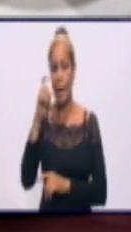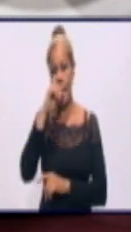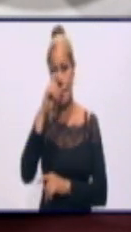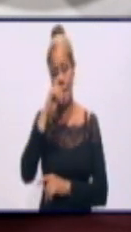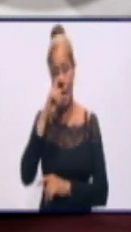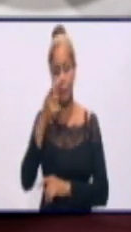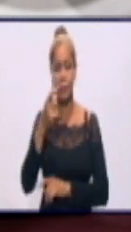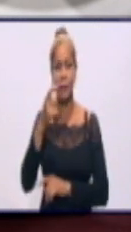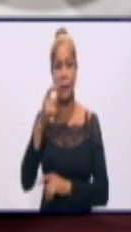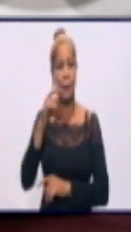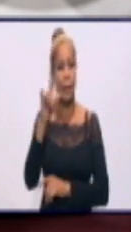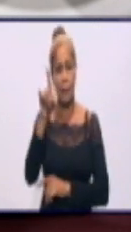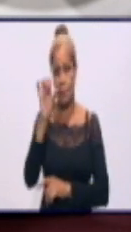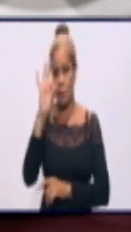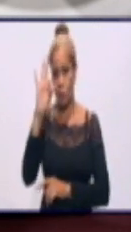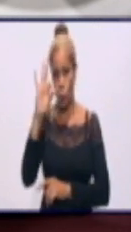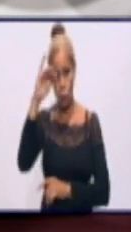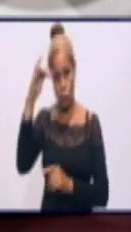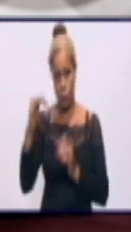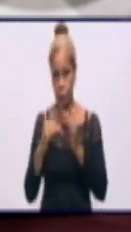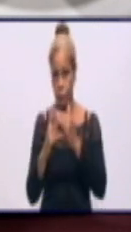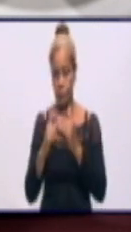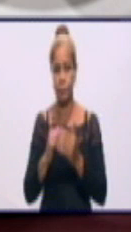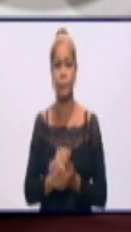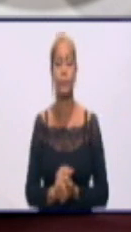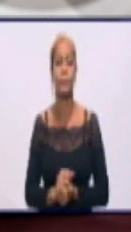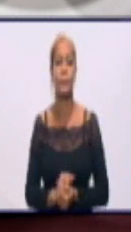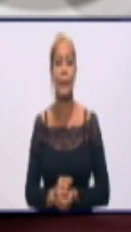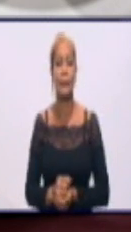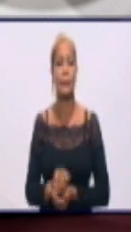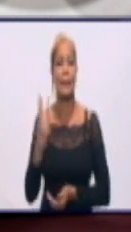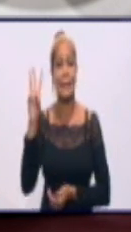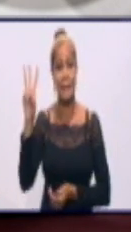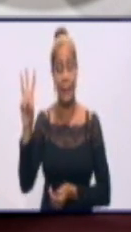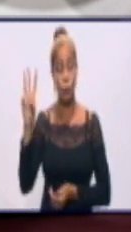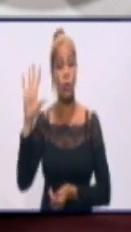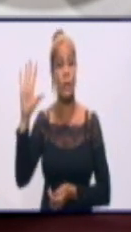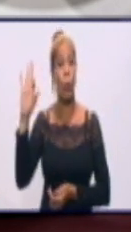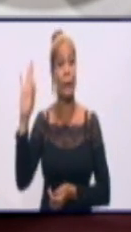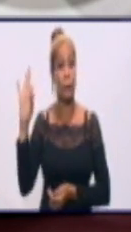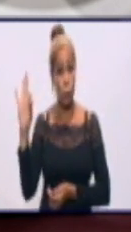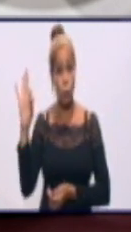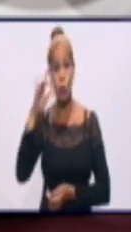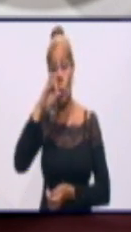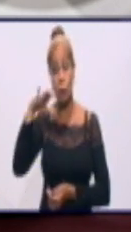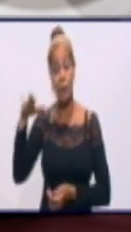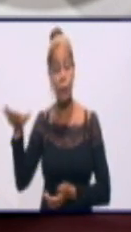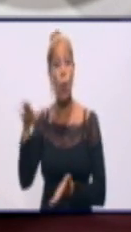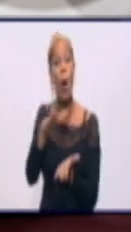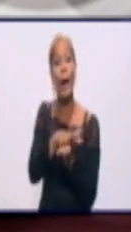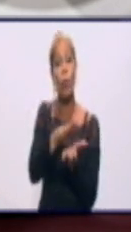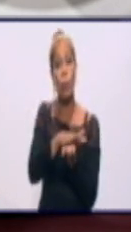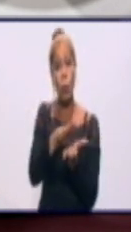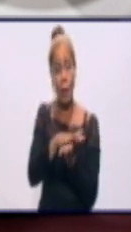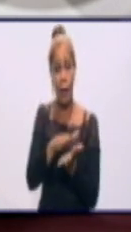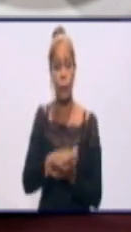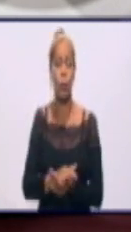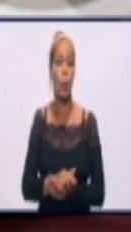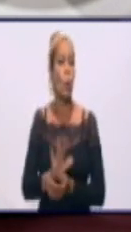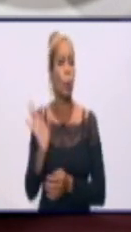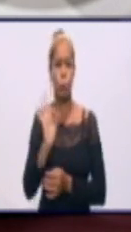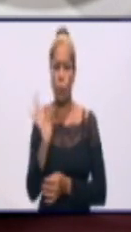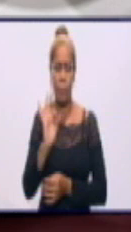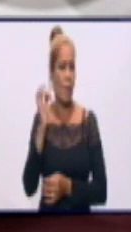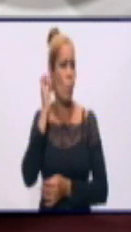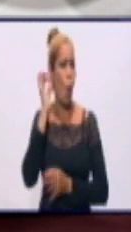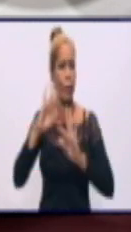acumulan ya en la edad pediátrica 854 casos. Y de ellos, 45 están activos. Gestantes nos reportamos en